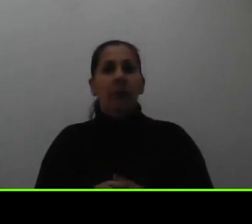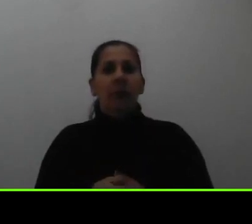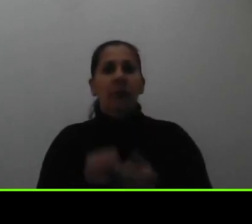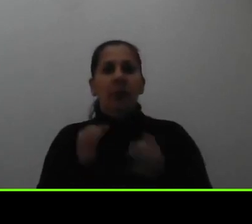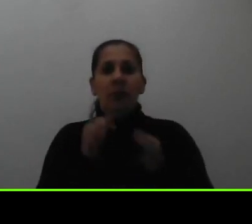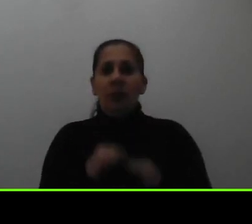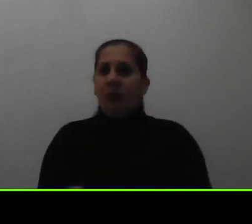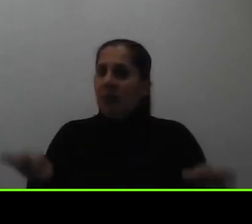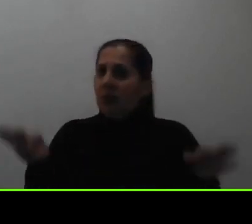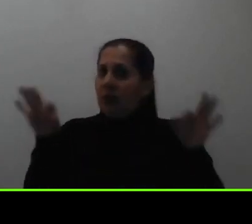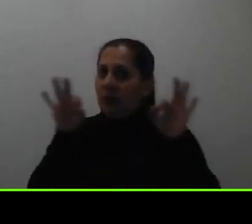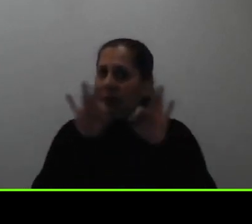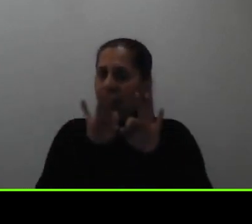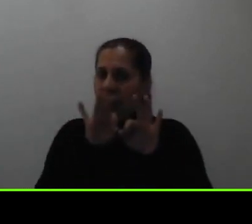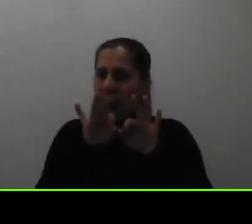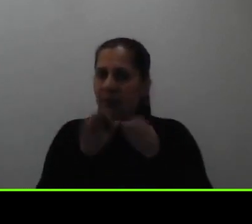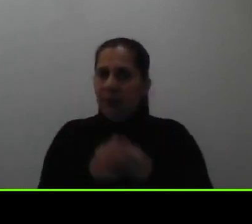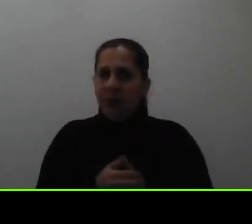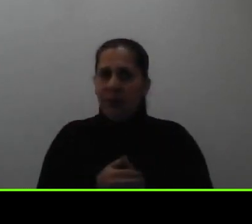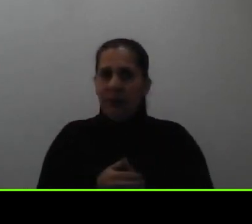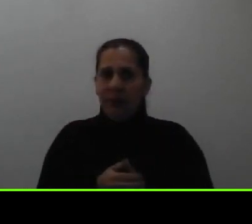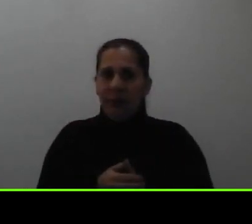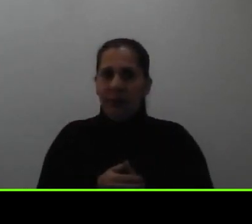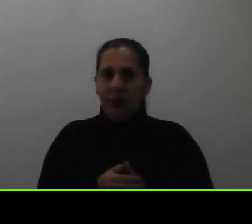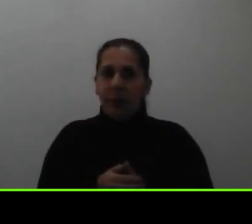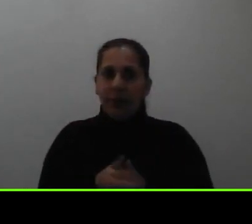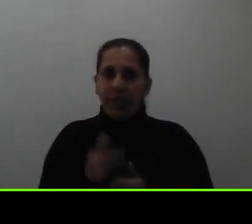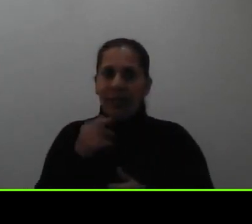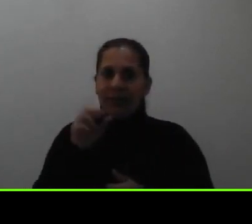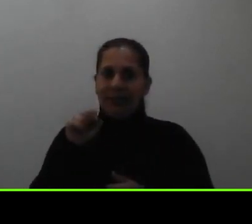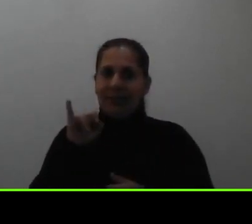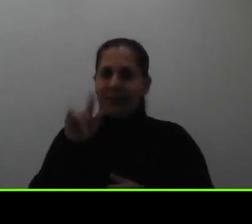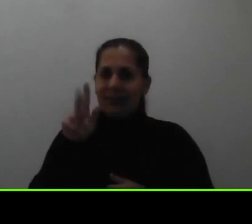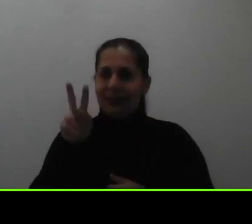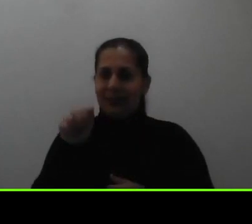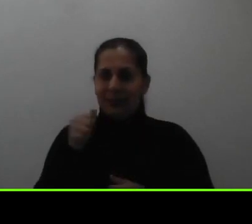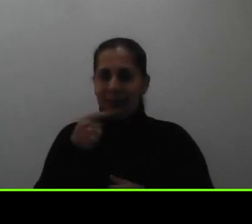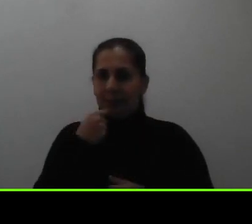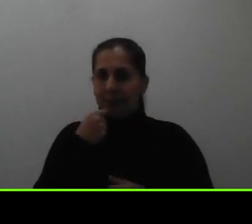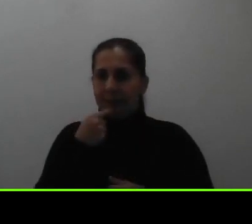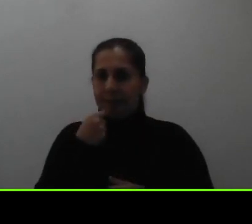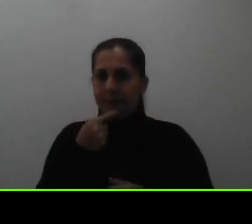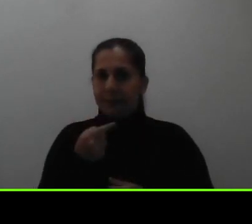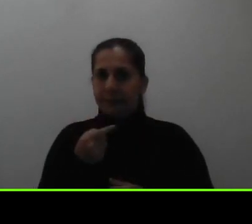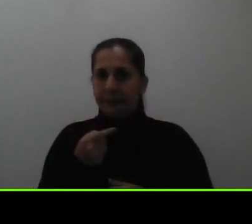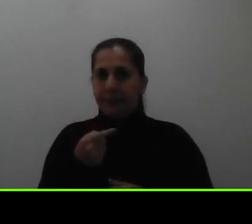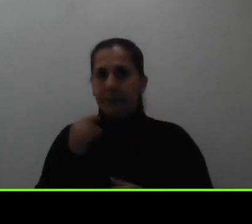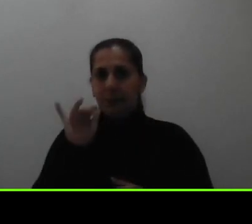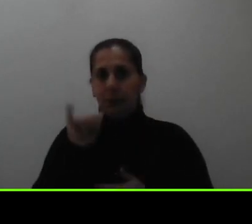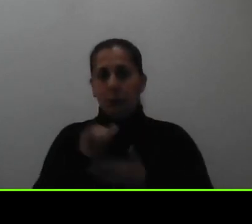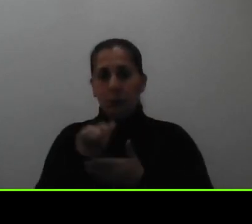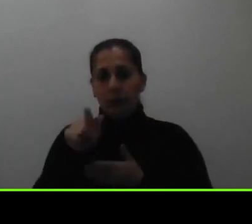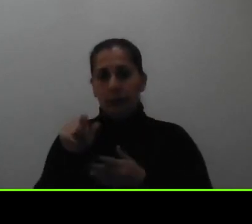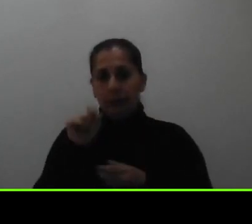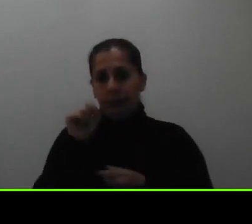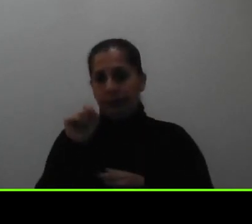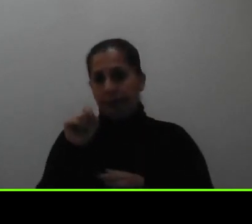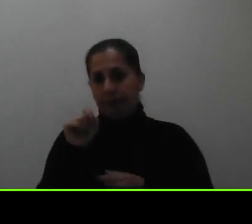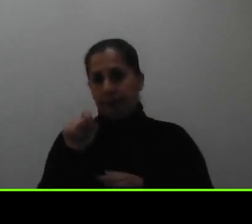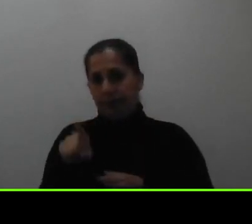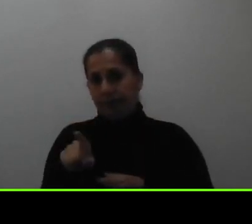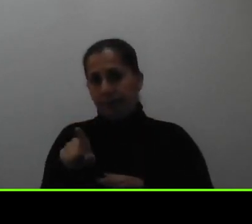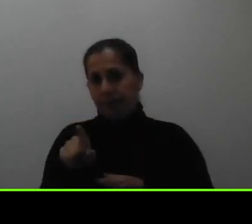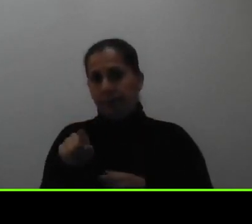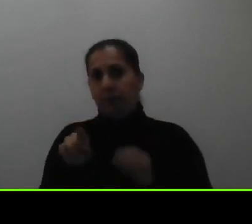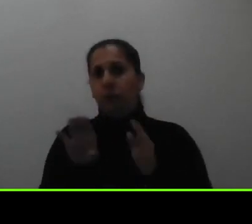porque dentro de lo que Silvia mencionaba en relación con esta pregunta es si pongo